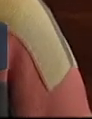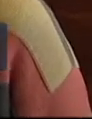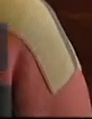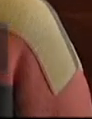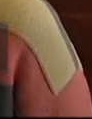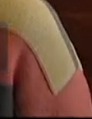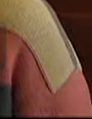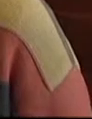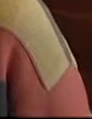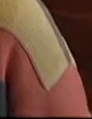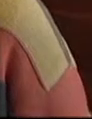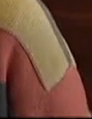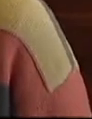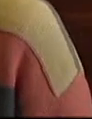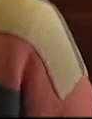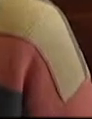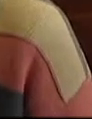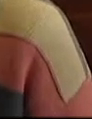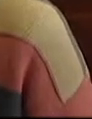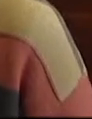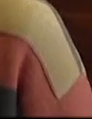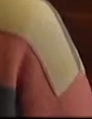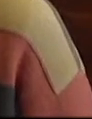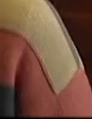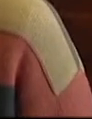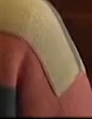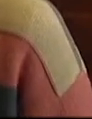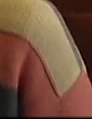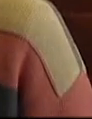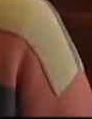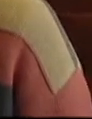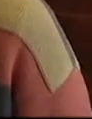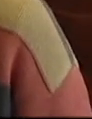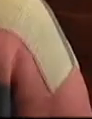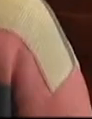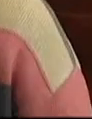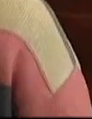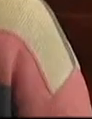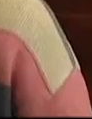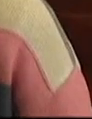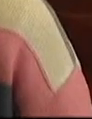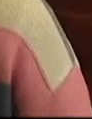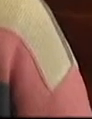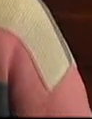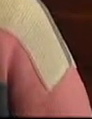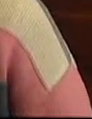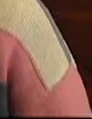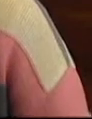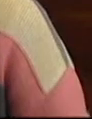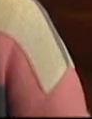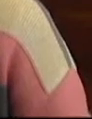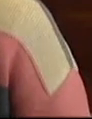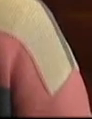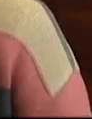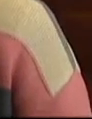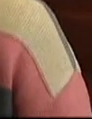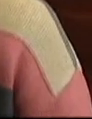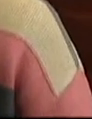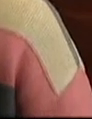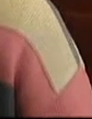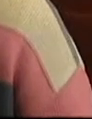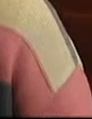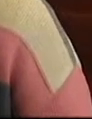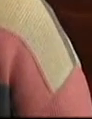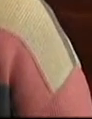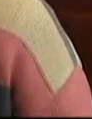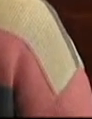y se empiezan a transformar mi familia y yo, mi mamá en una superhéroe, mi hermana en una sirena y mi papá en un payaso.